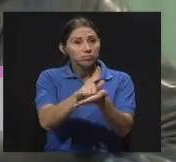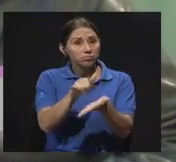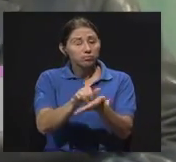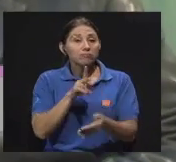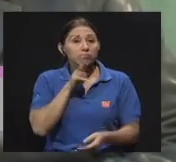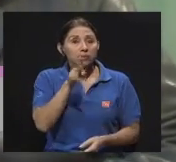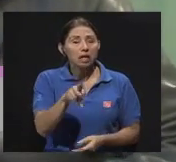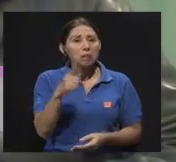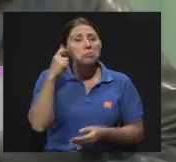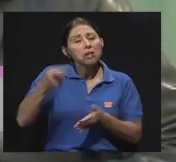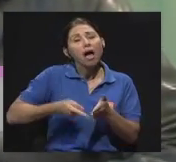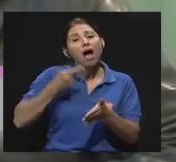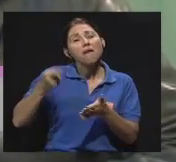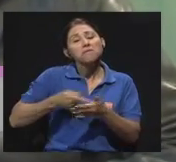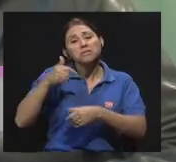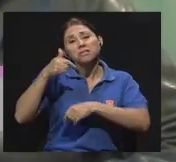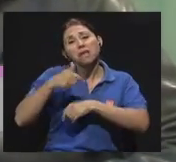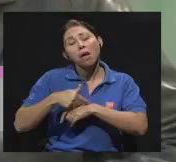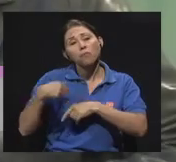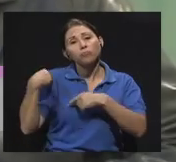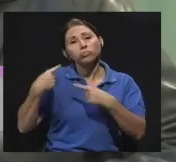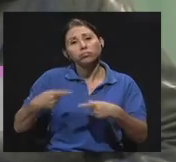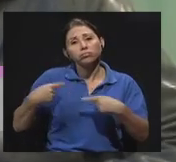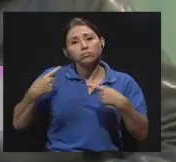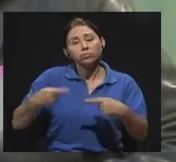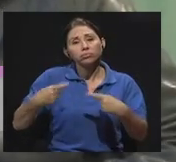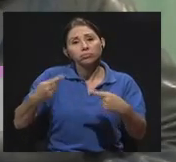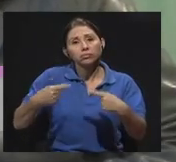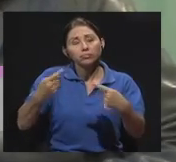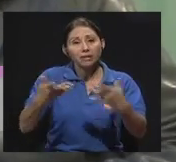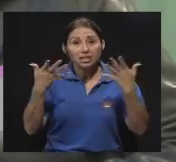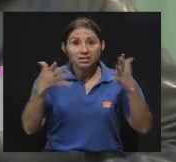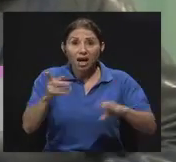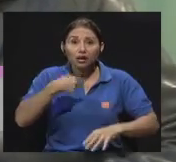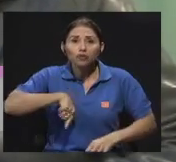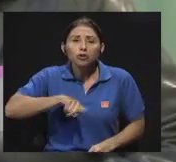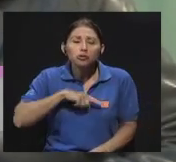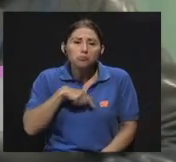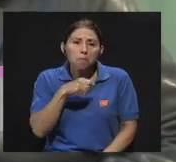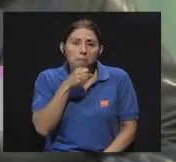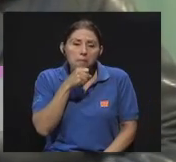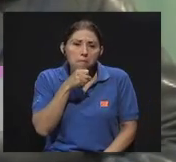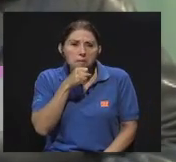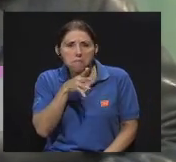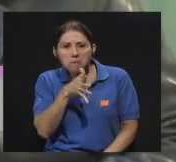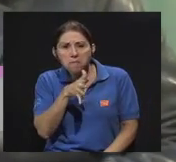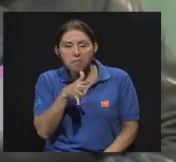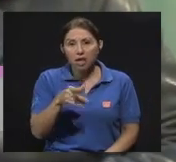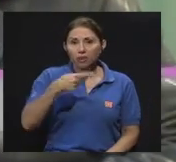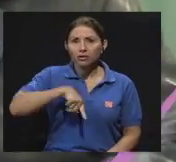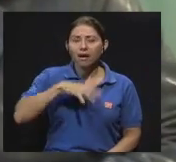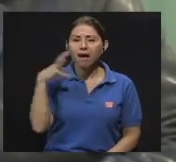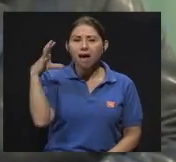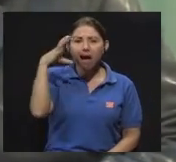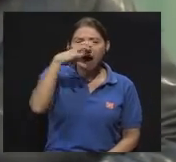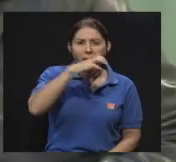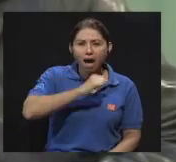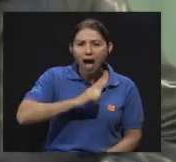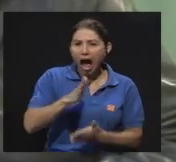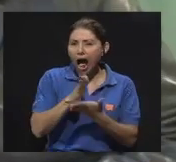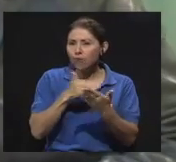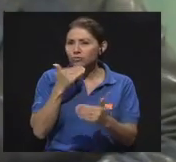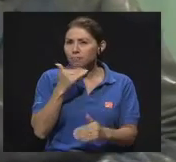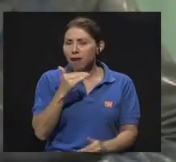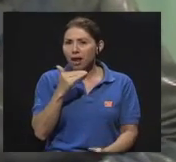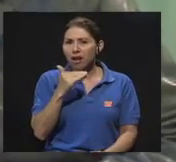veces pasa el tiempo y hasta ahí es cuando ya empezamos, cuando ya estamos centraditos en años, a notar que algo no está bien, que nos tienen que